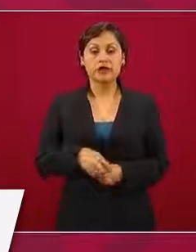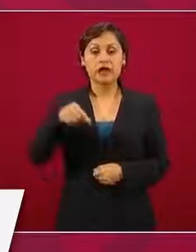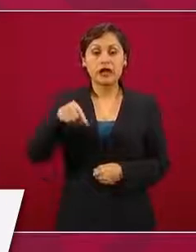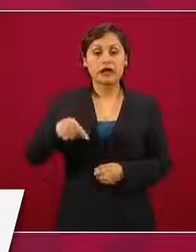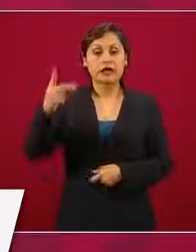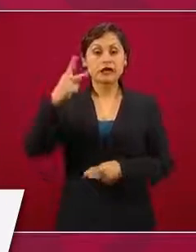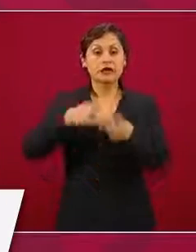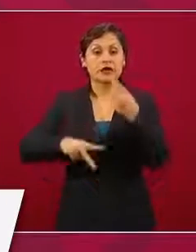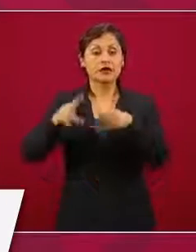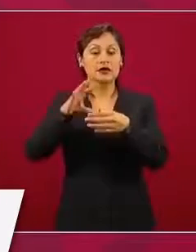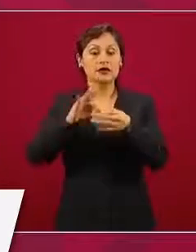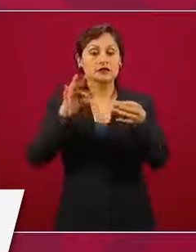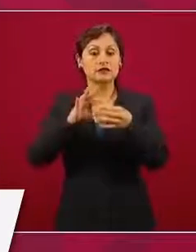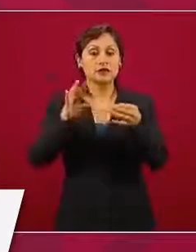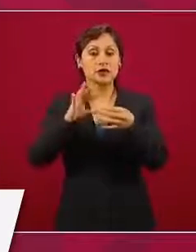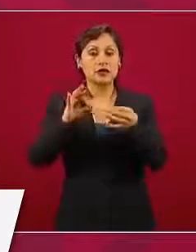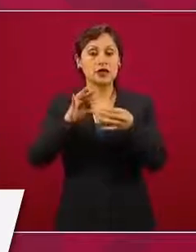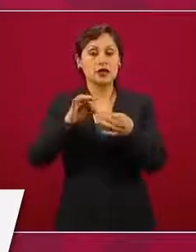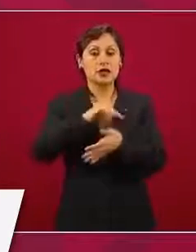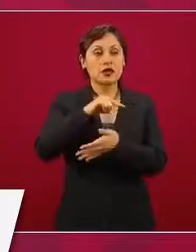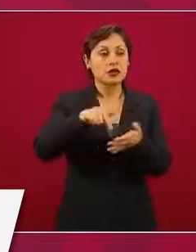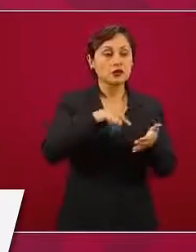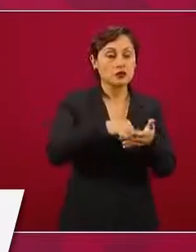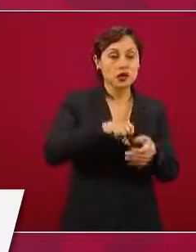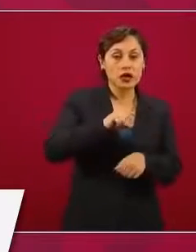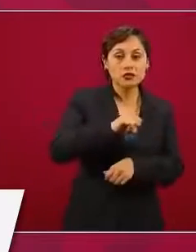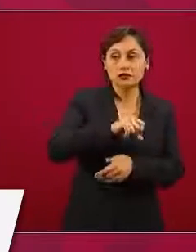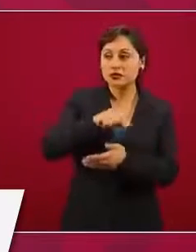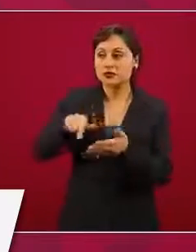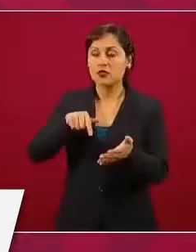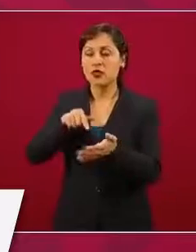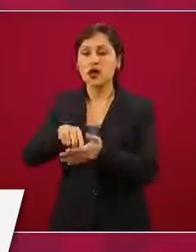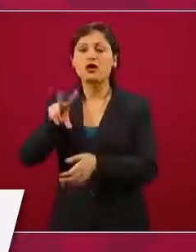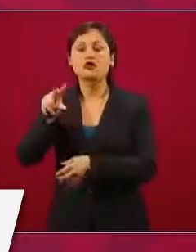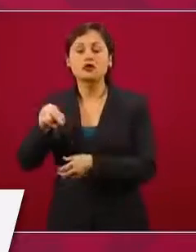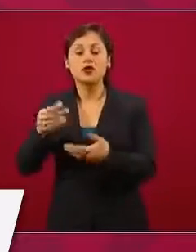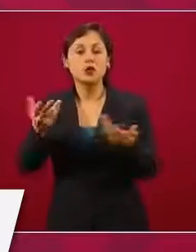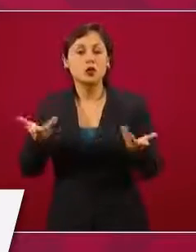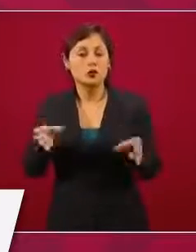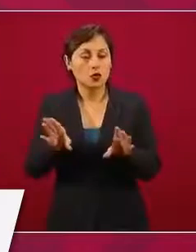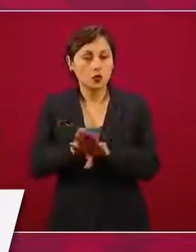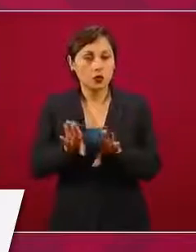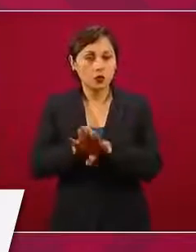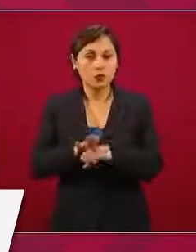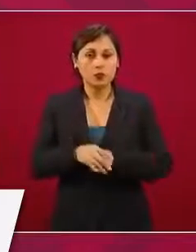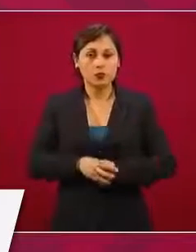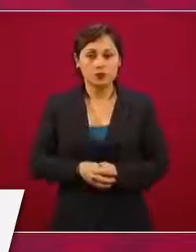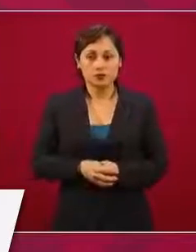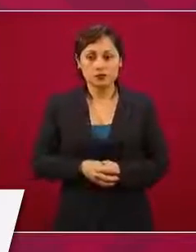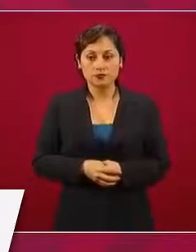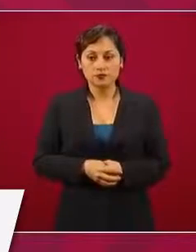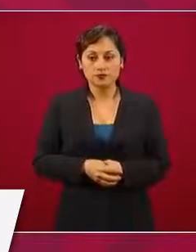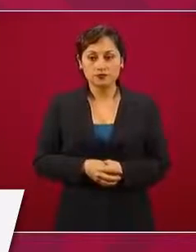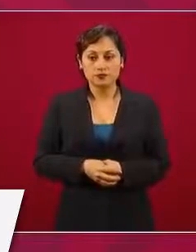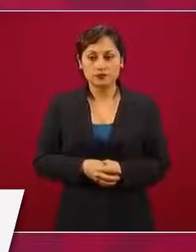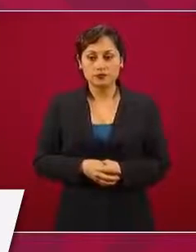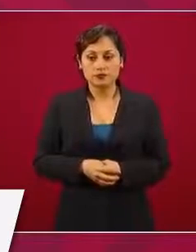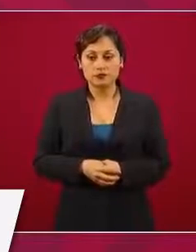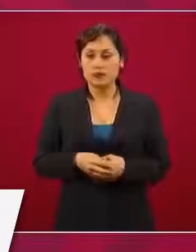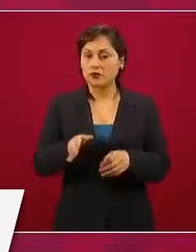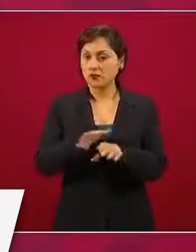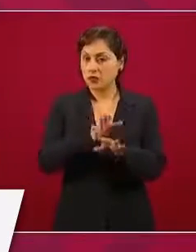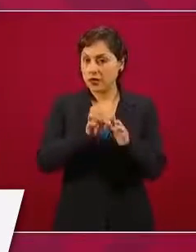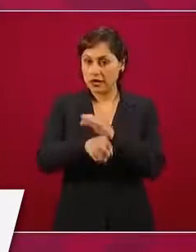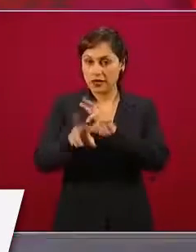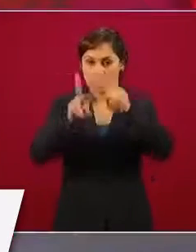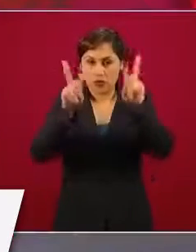caso de los parques,